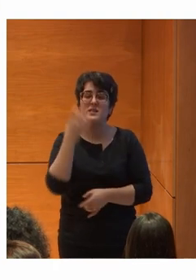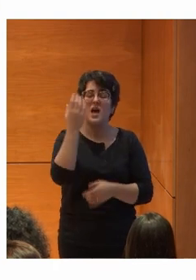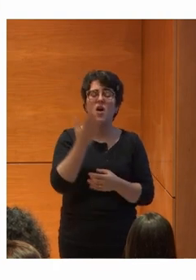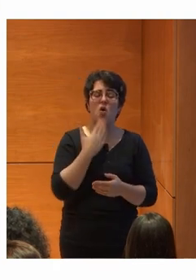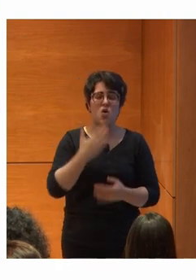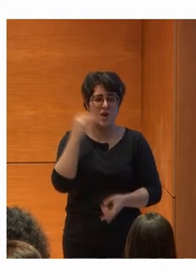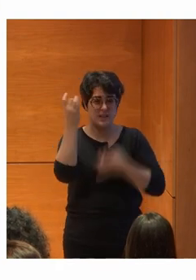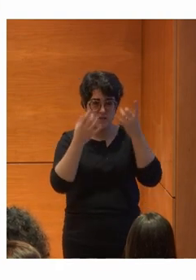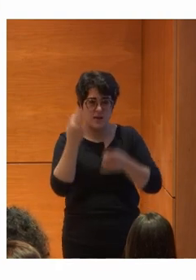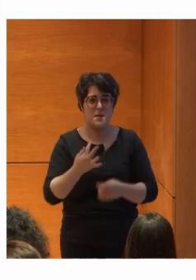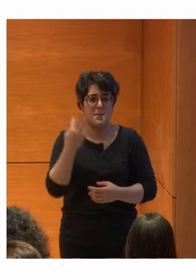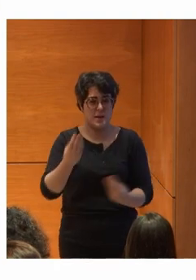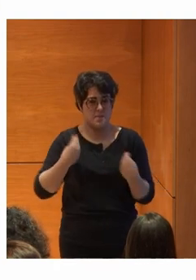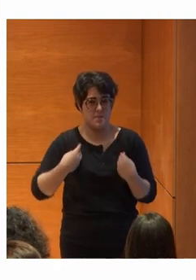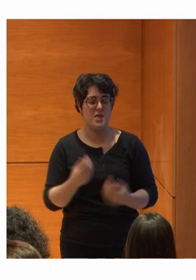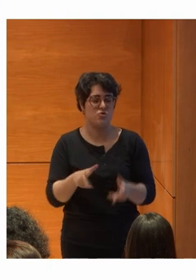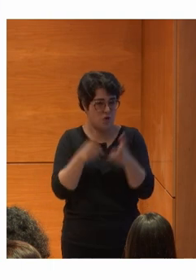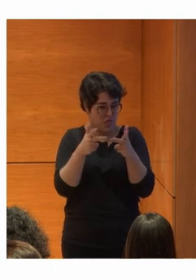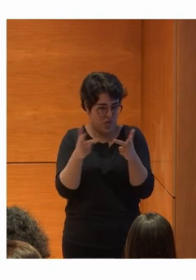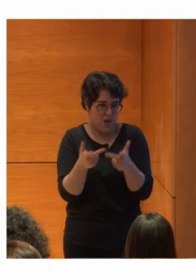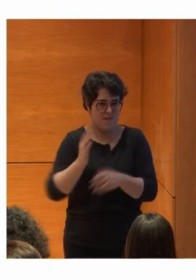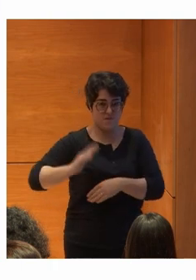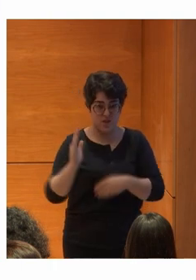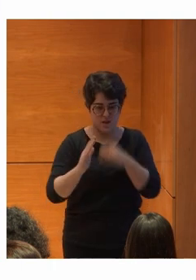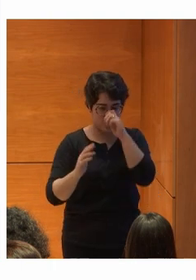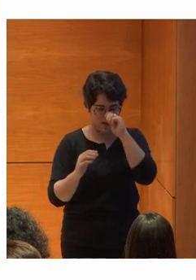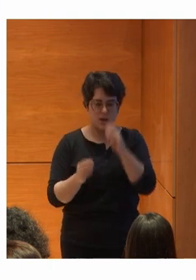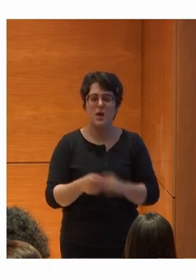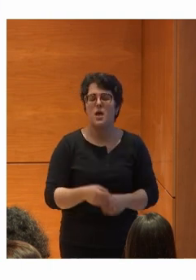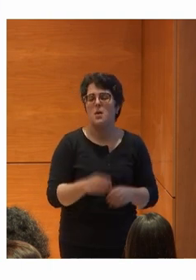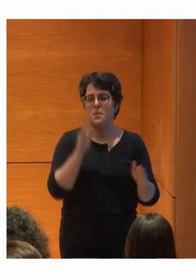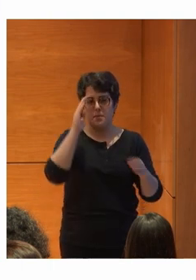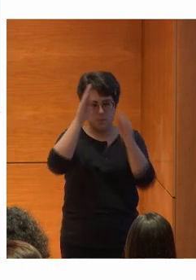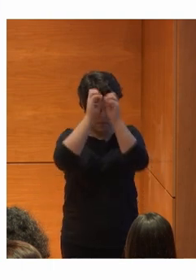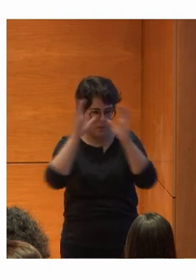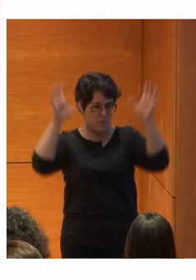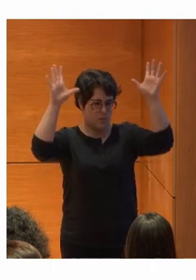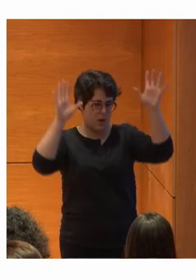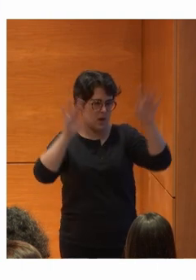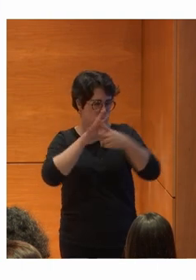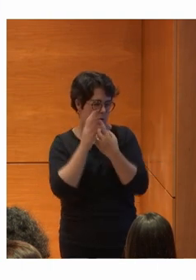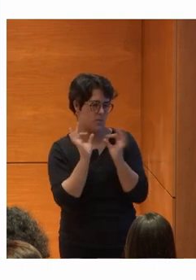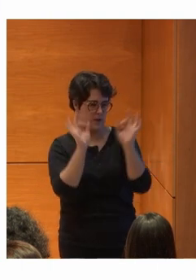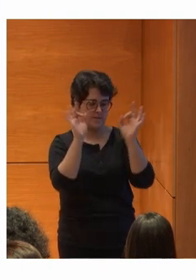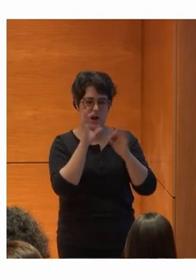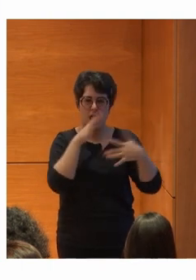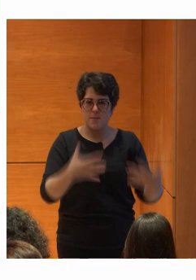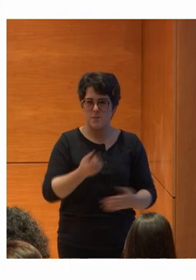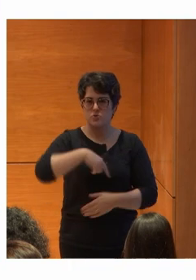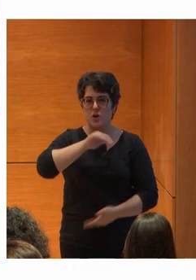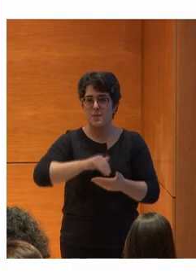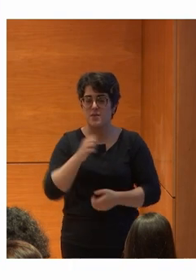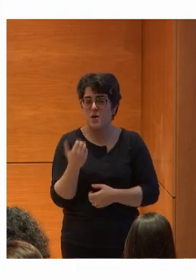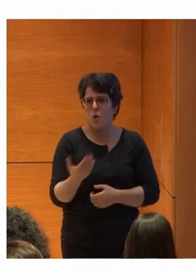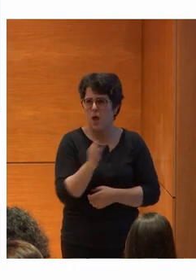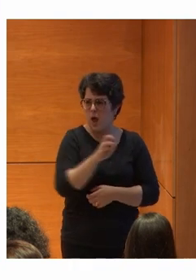ocio Y la vida social Quiero que imaginéis Solamente por un momento Si ahora mismo Perdiésemos la capacidad De